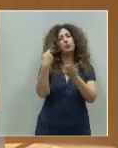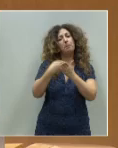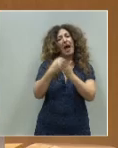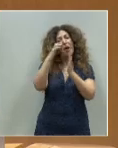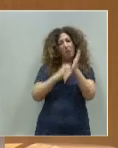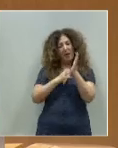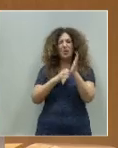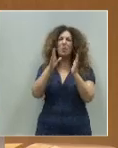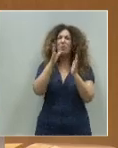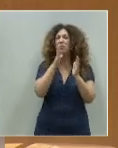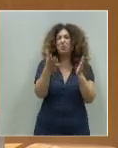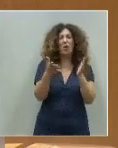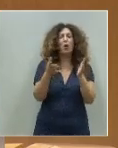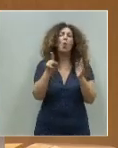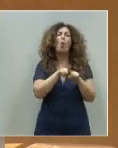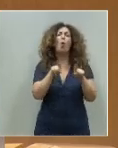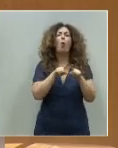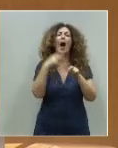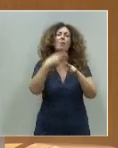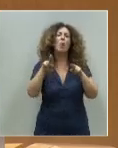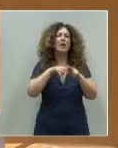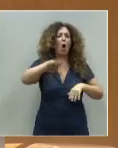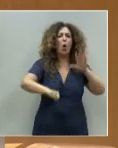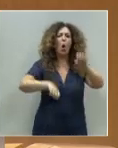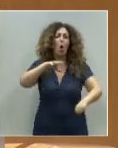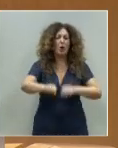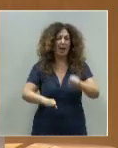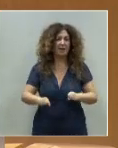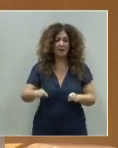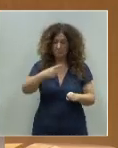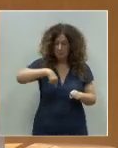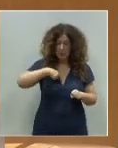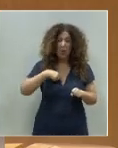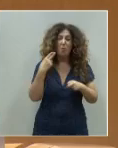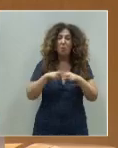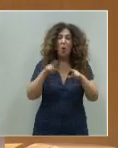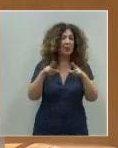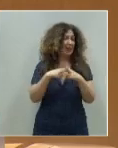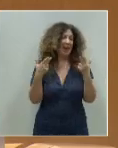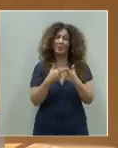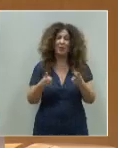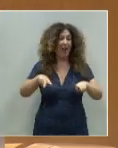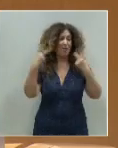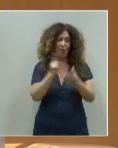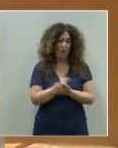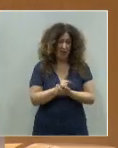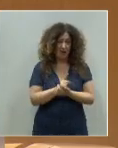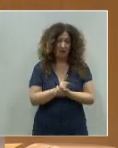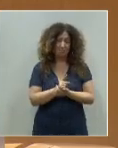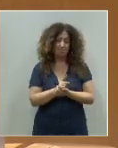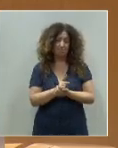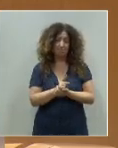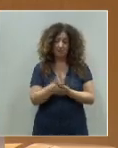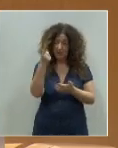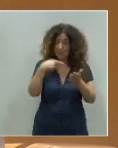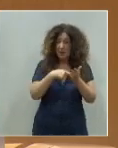extracción colonialista, con la que no nos permiten hacer políticas sociales que desearíamos. Han de salir estos mil millones